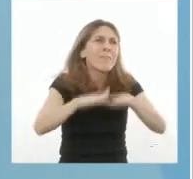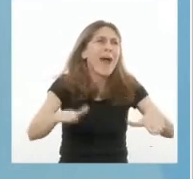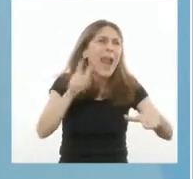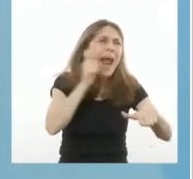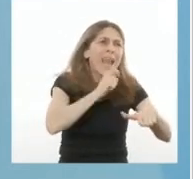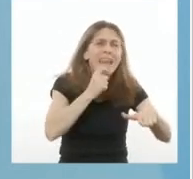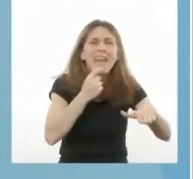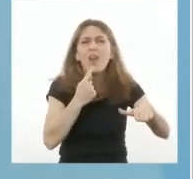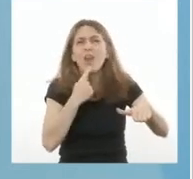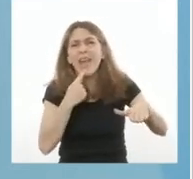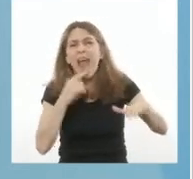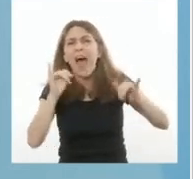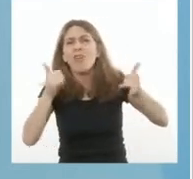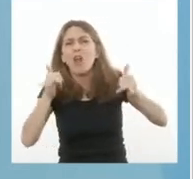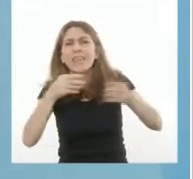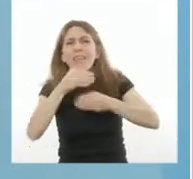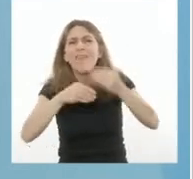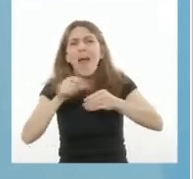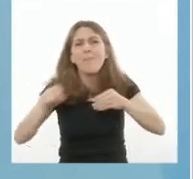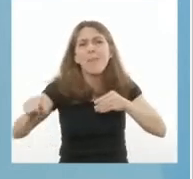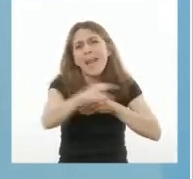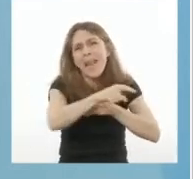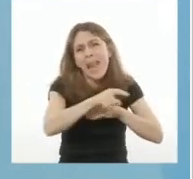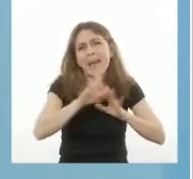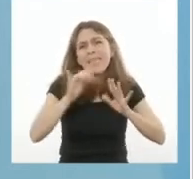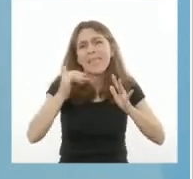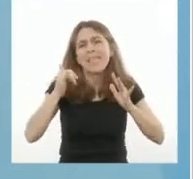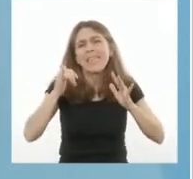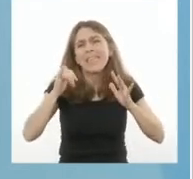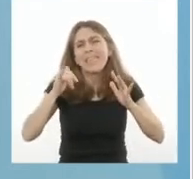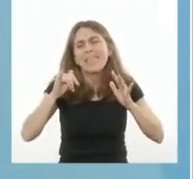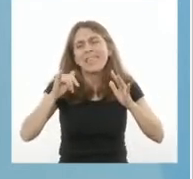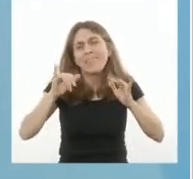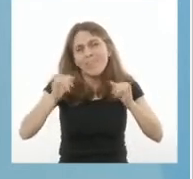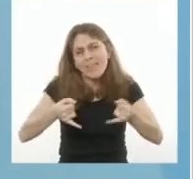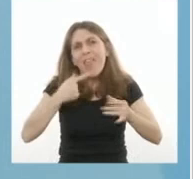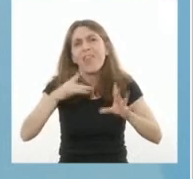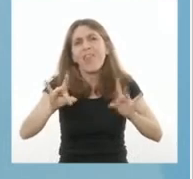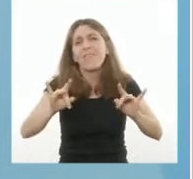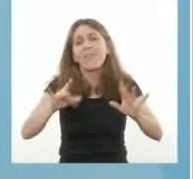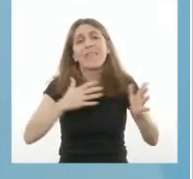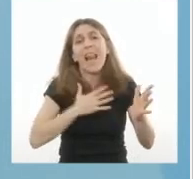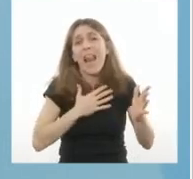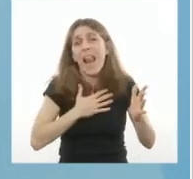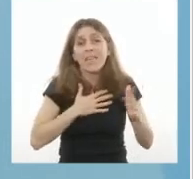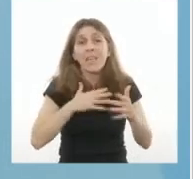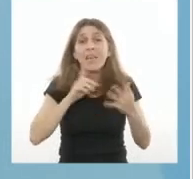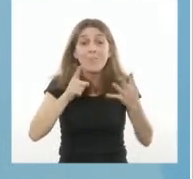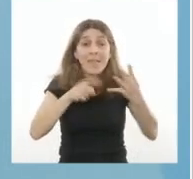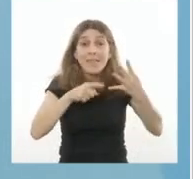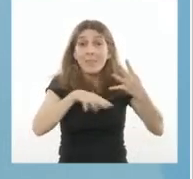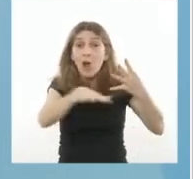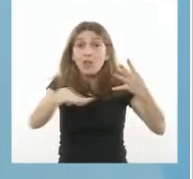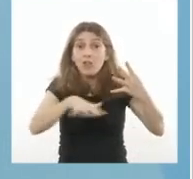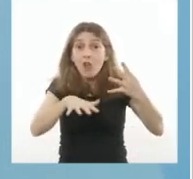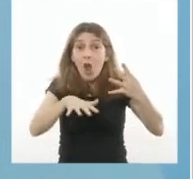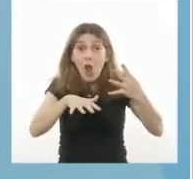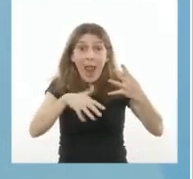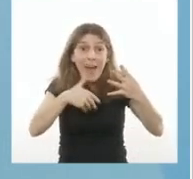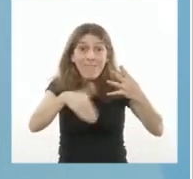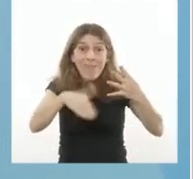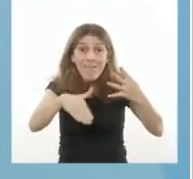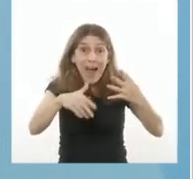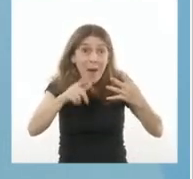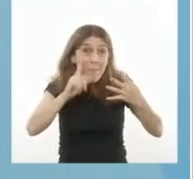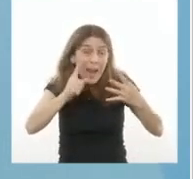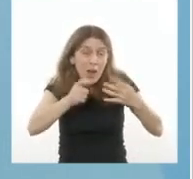adolescentes y a las familias. Lamentablemente, en estas zonas de alarma se